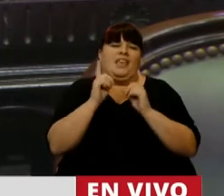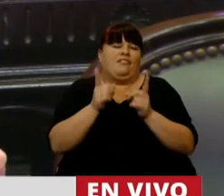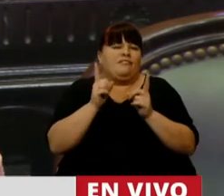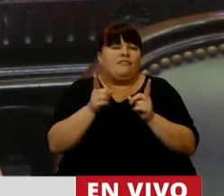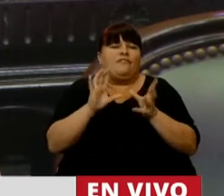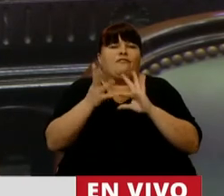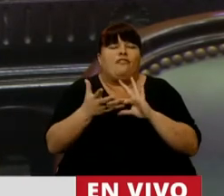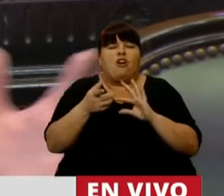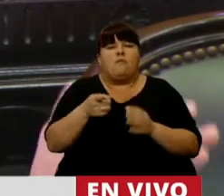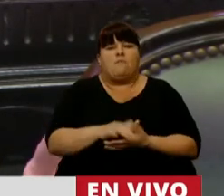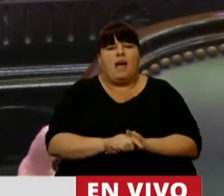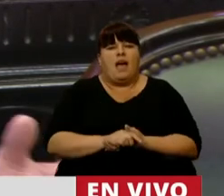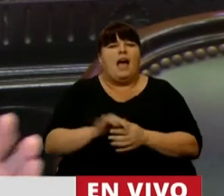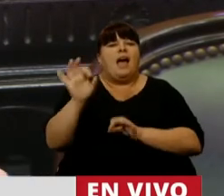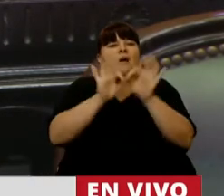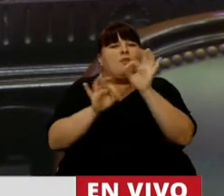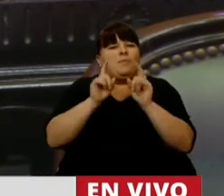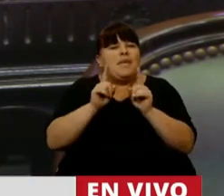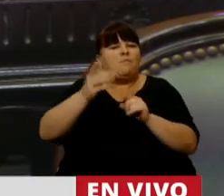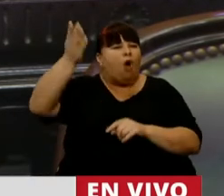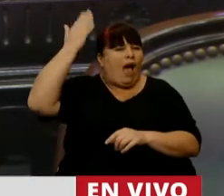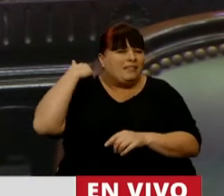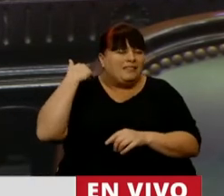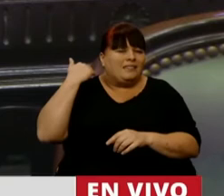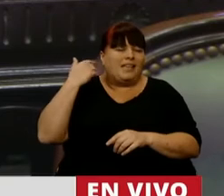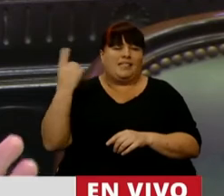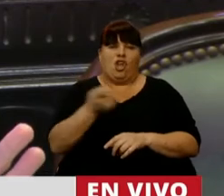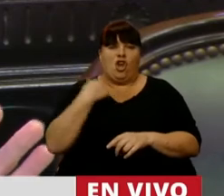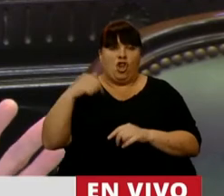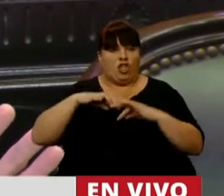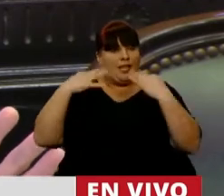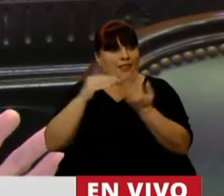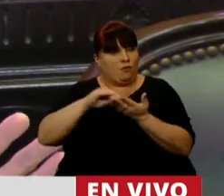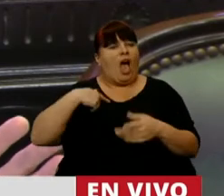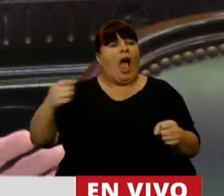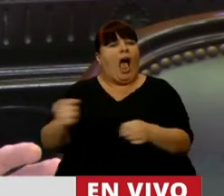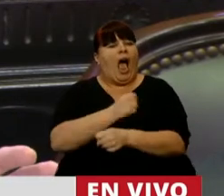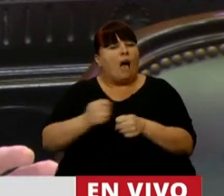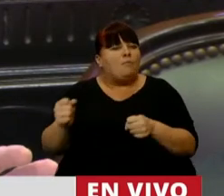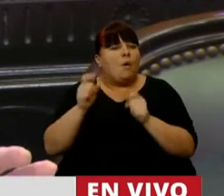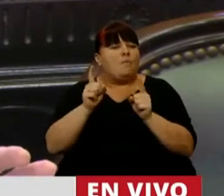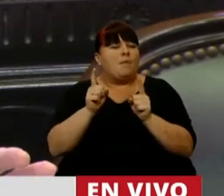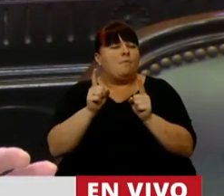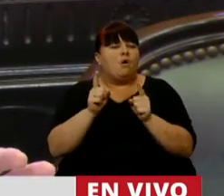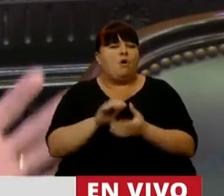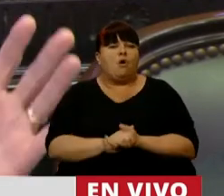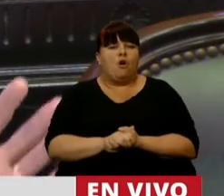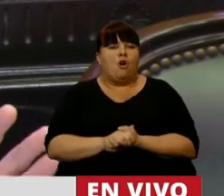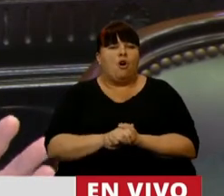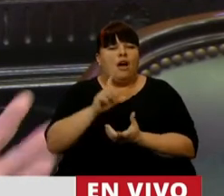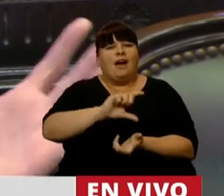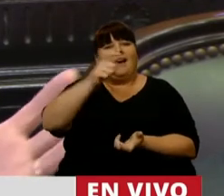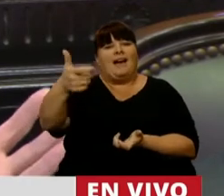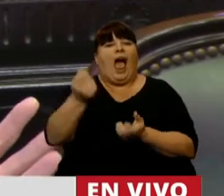el coeficiente que se aplicó cuando nosotros en este recinto hemos aprobado el